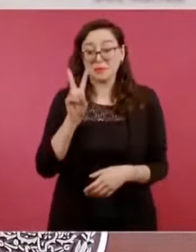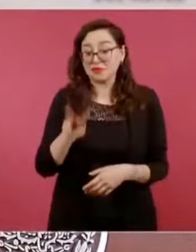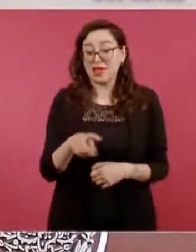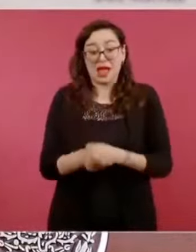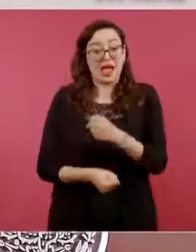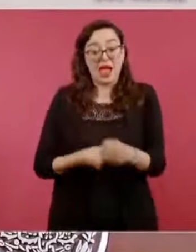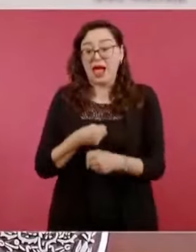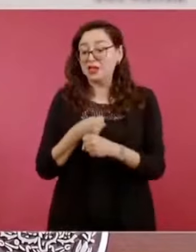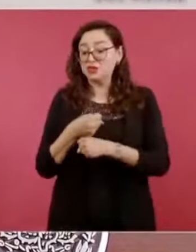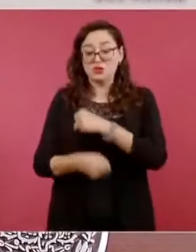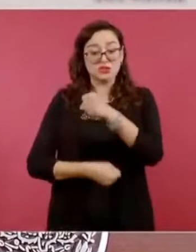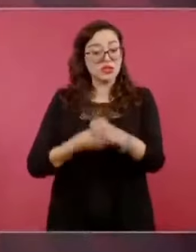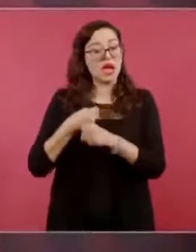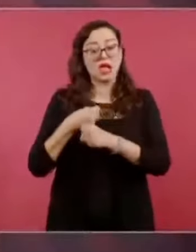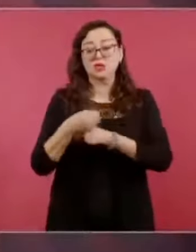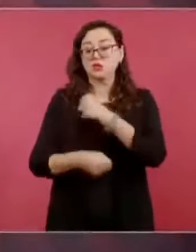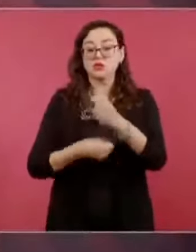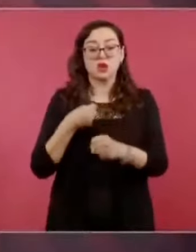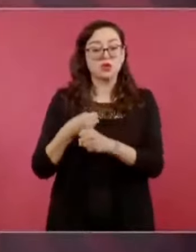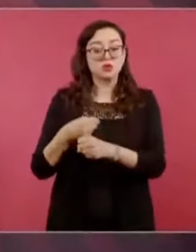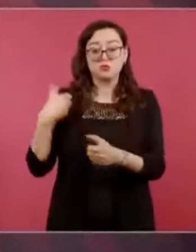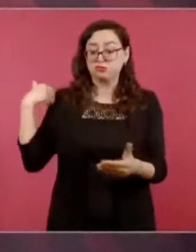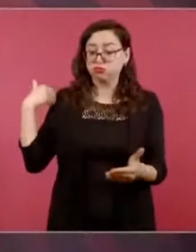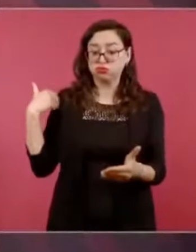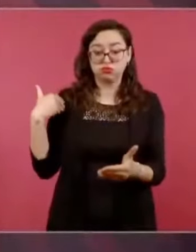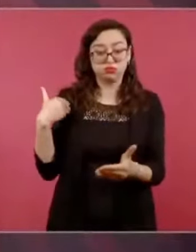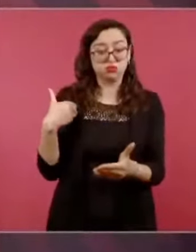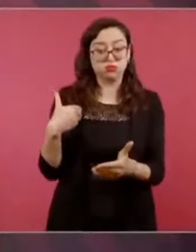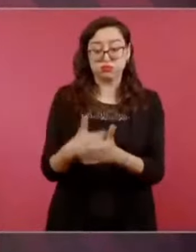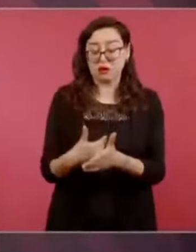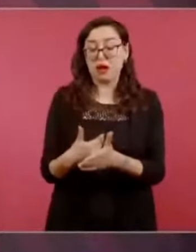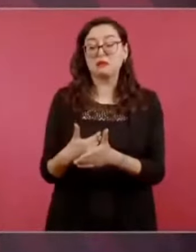de los que se nos adelantaron.